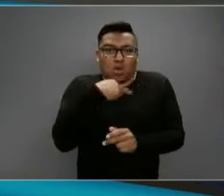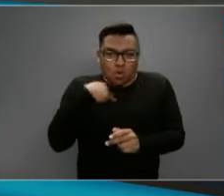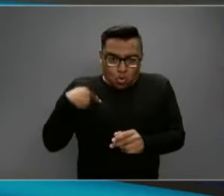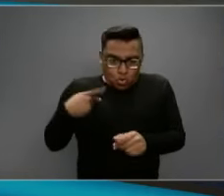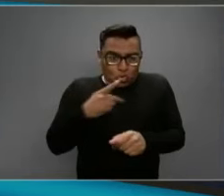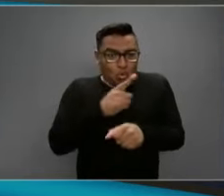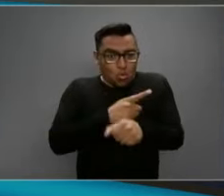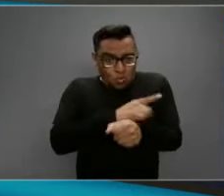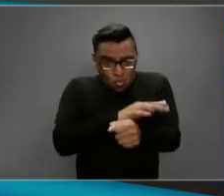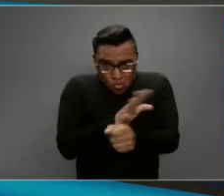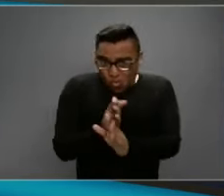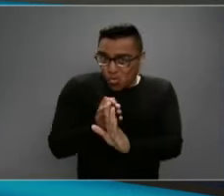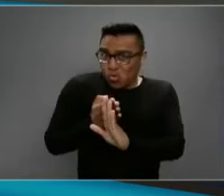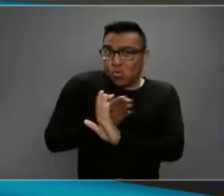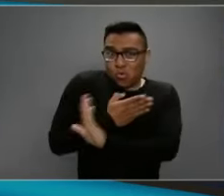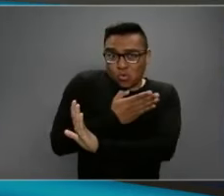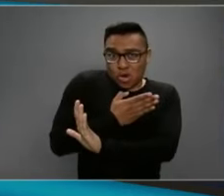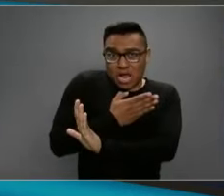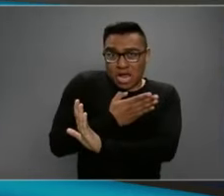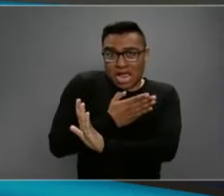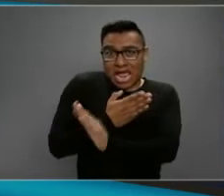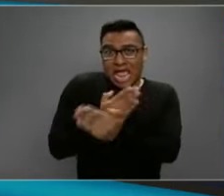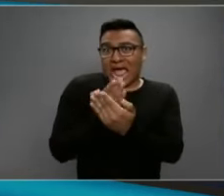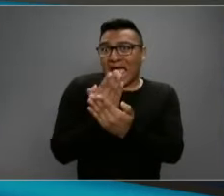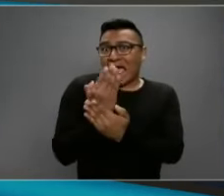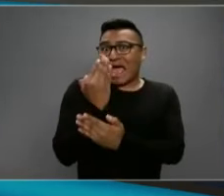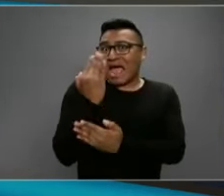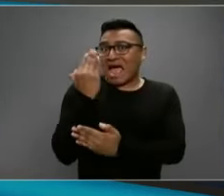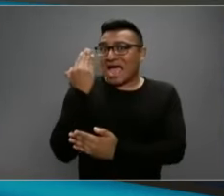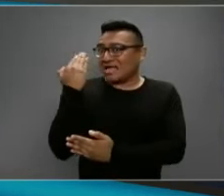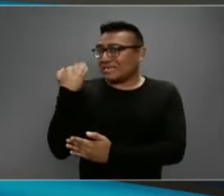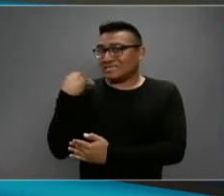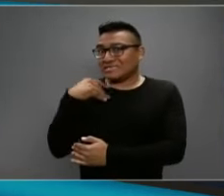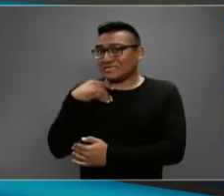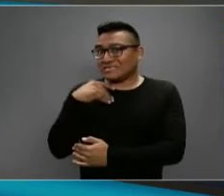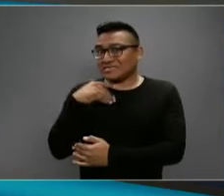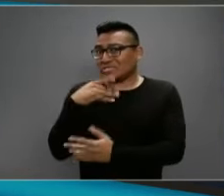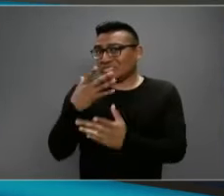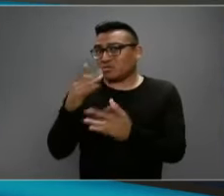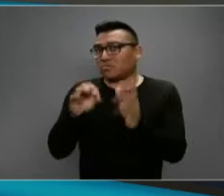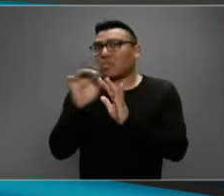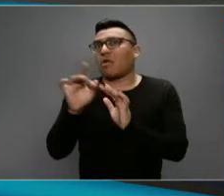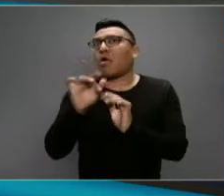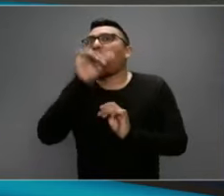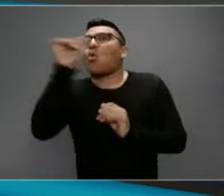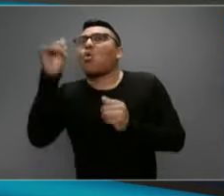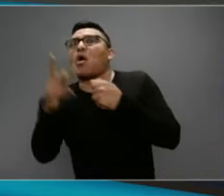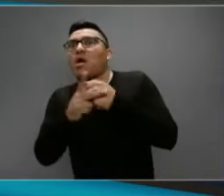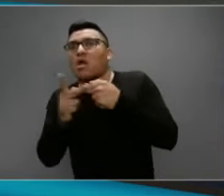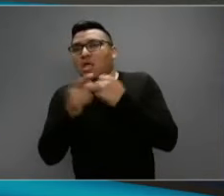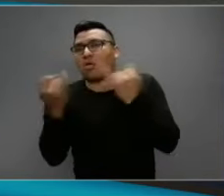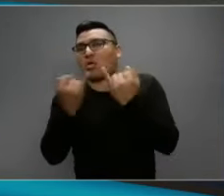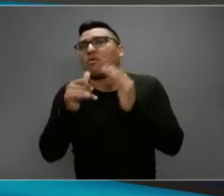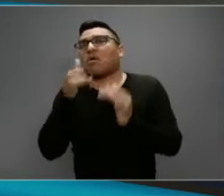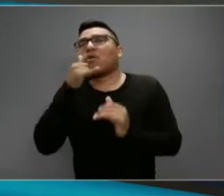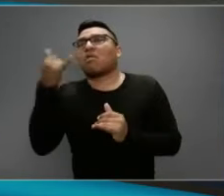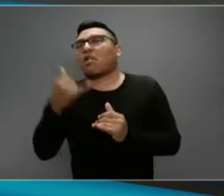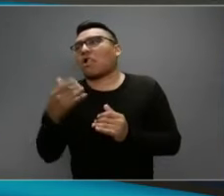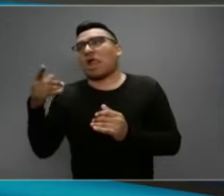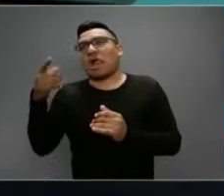epidemia, algo que no se hizo en el mismo tiempo en otros países como en Italia.